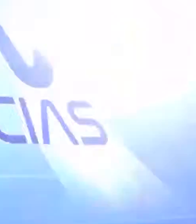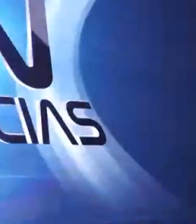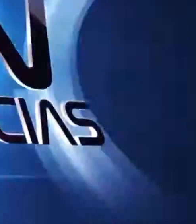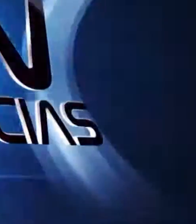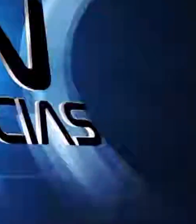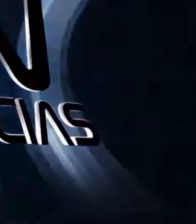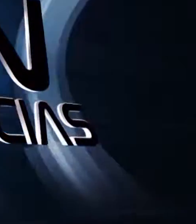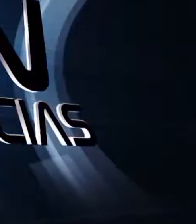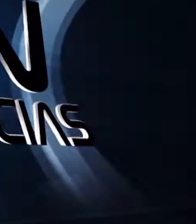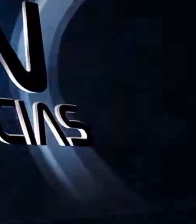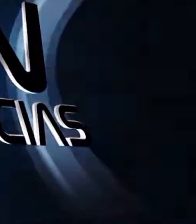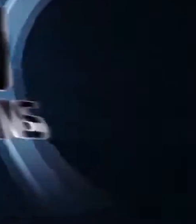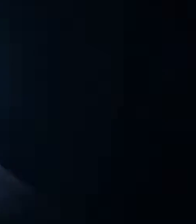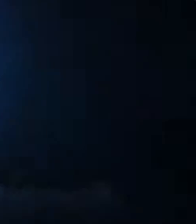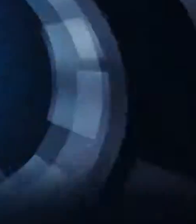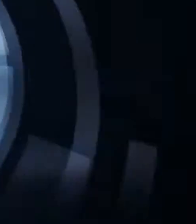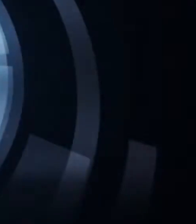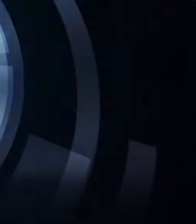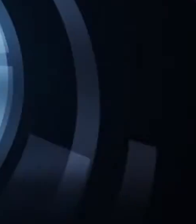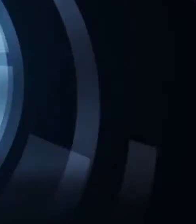¡Suscríbete al por Antarctica Films Argentina